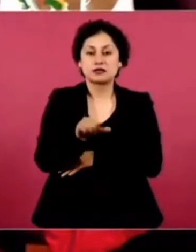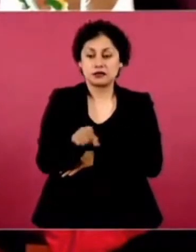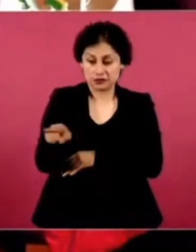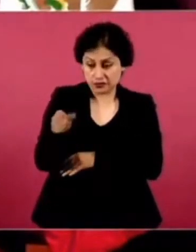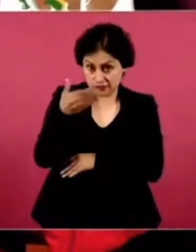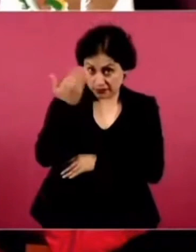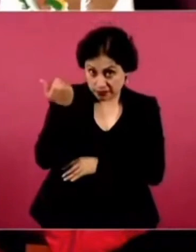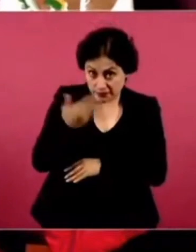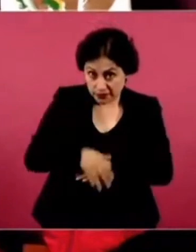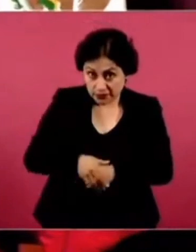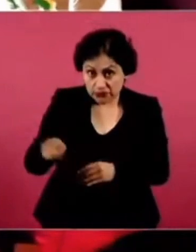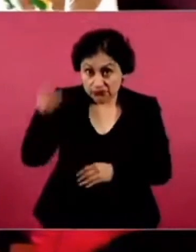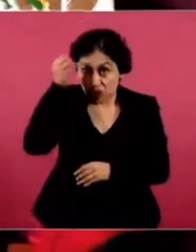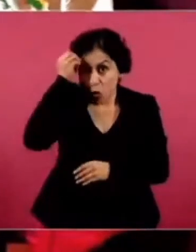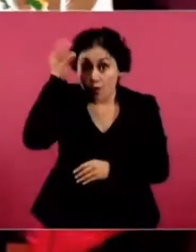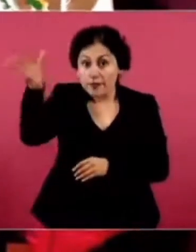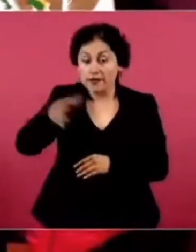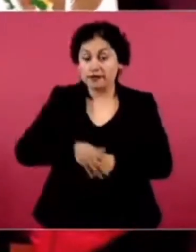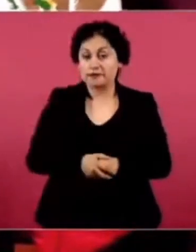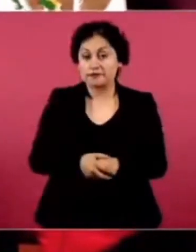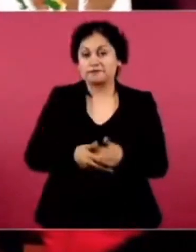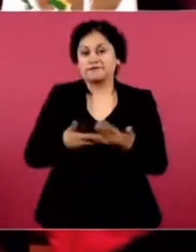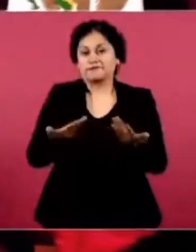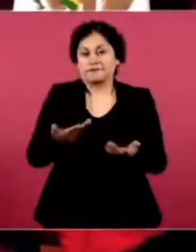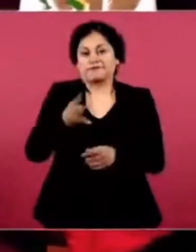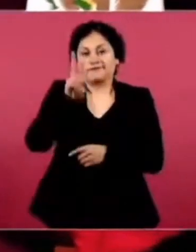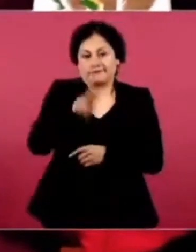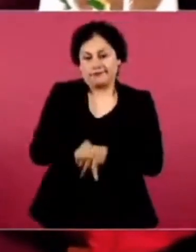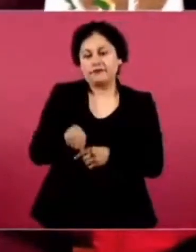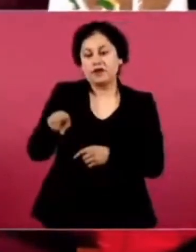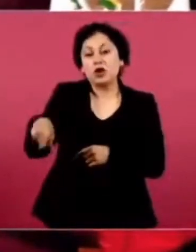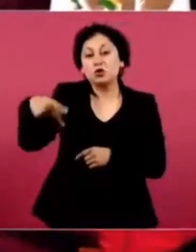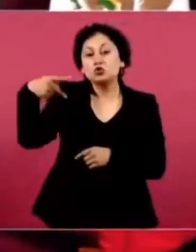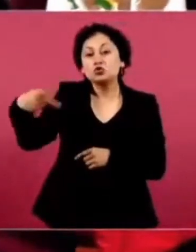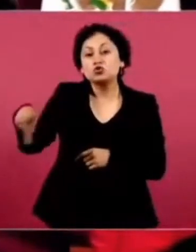A ellos se les haya. Nombrado.